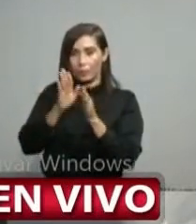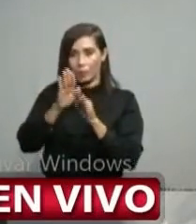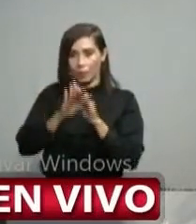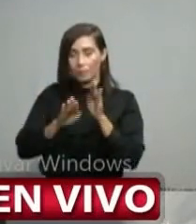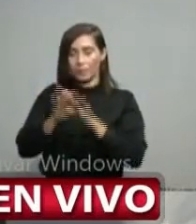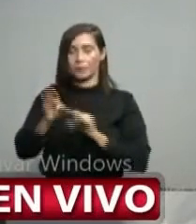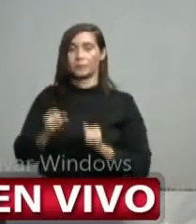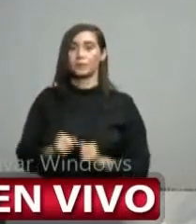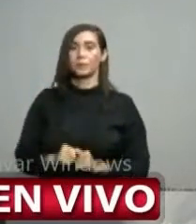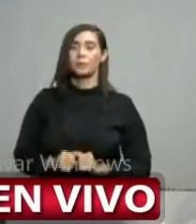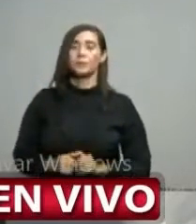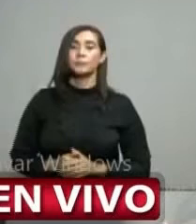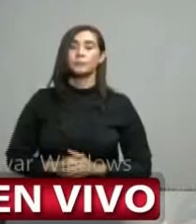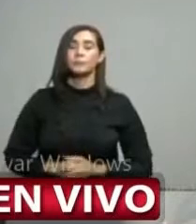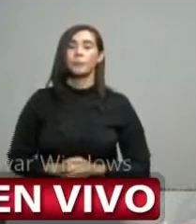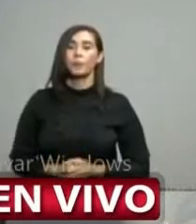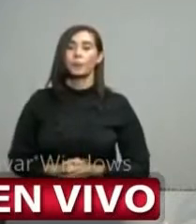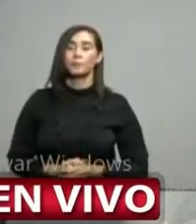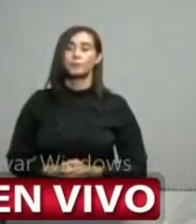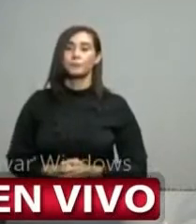ahora sí Altagracia adelante